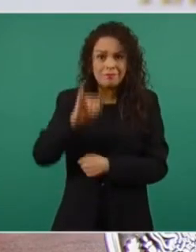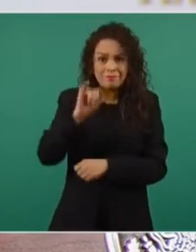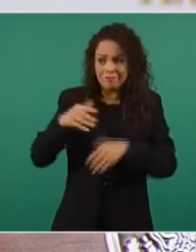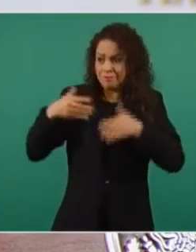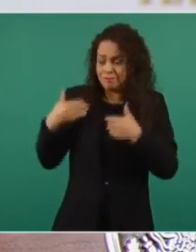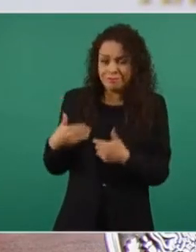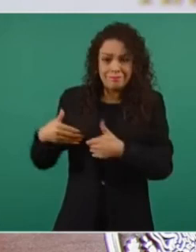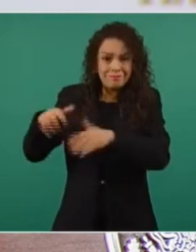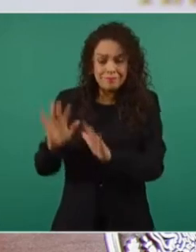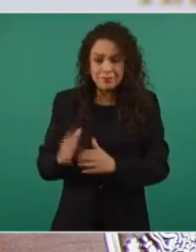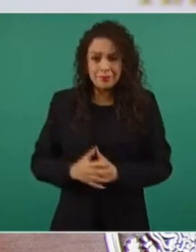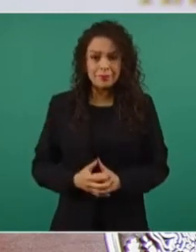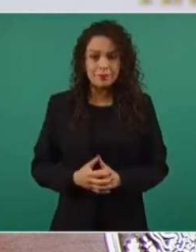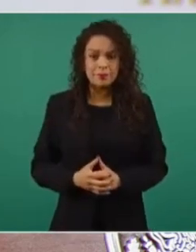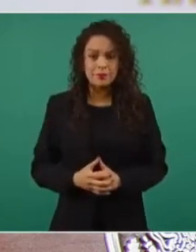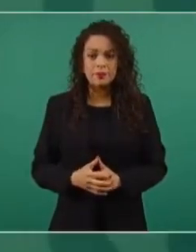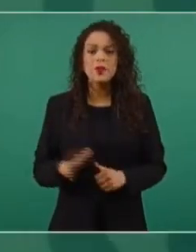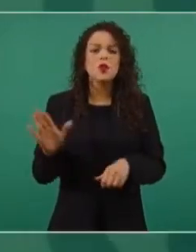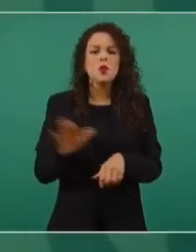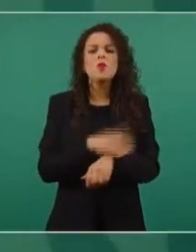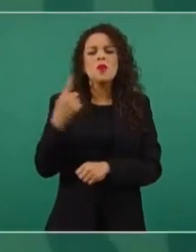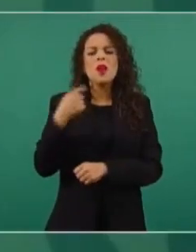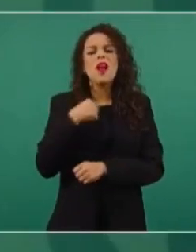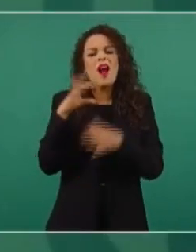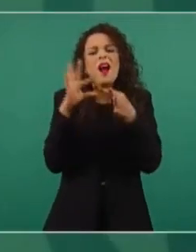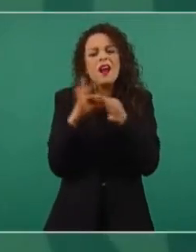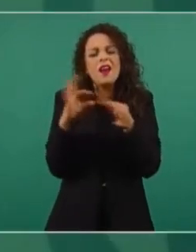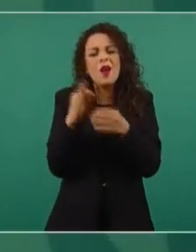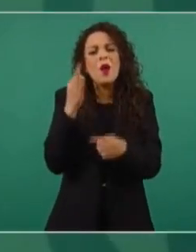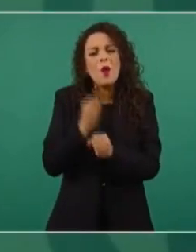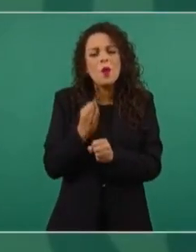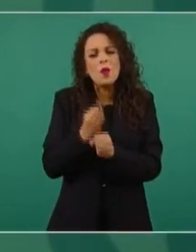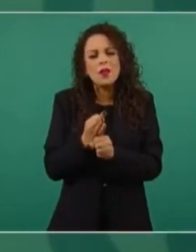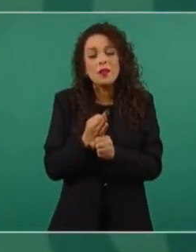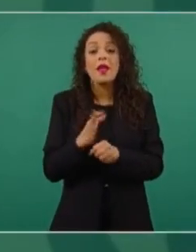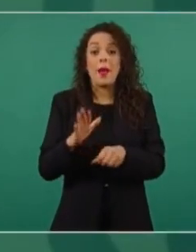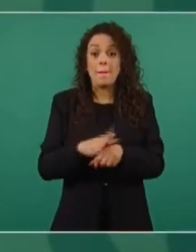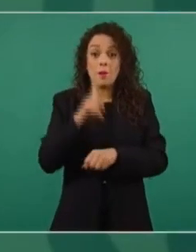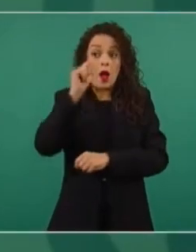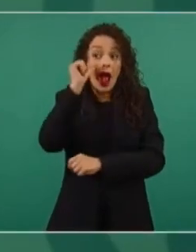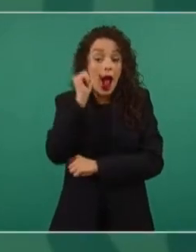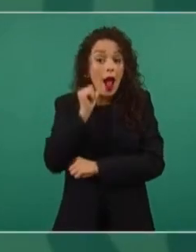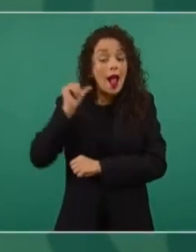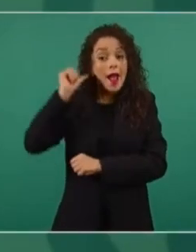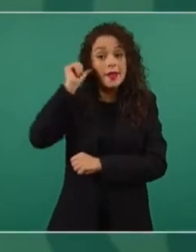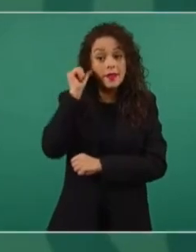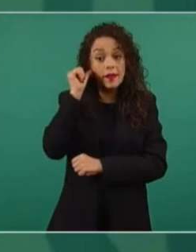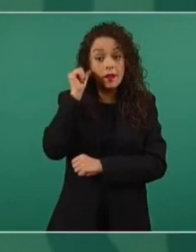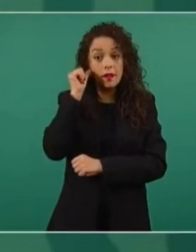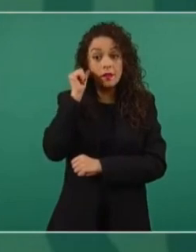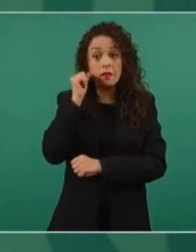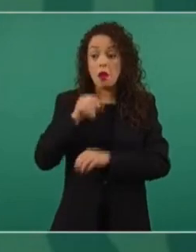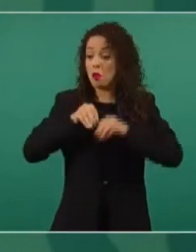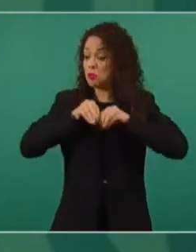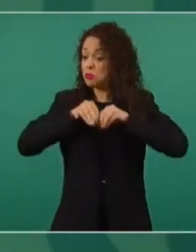hablo de este tema porque ayer se dio a conocer de que se le negó